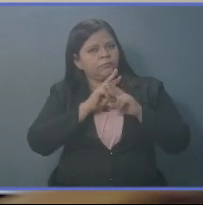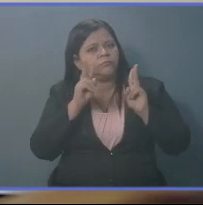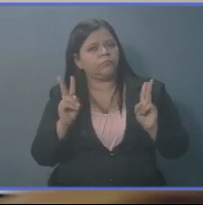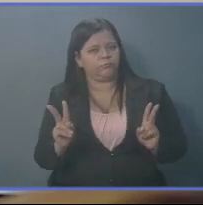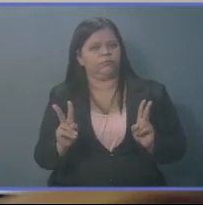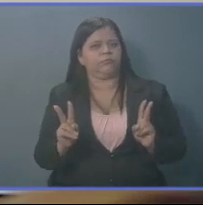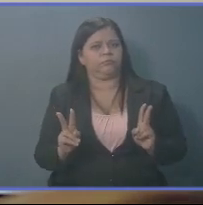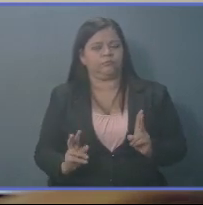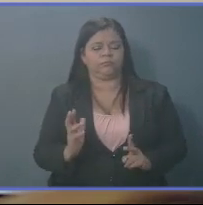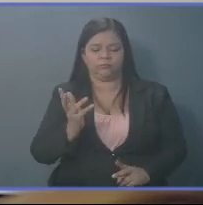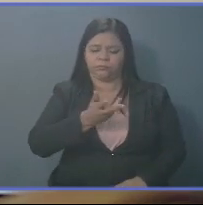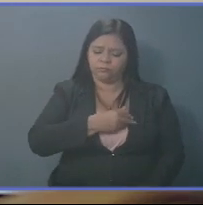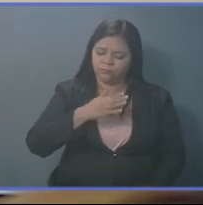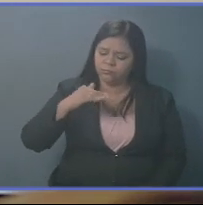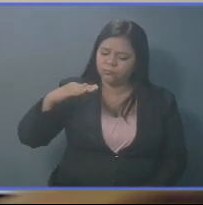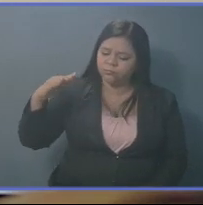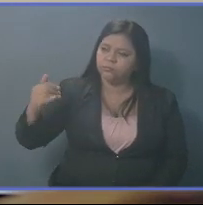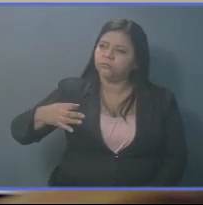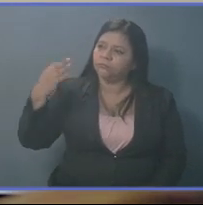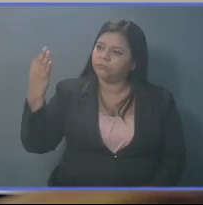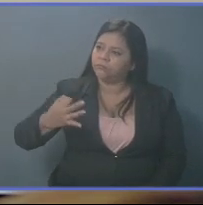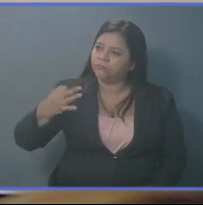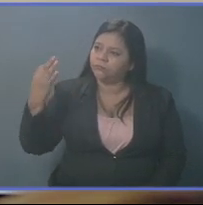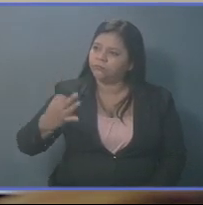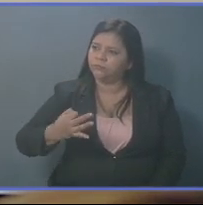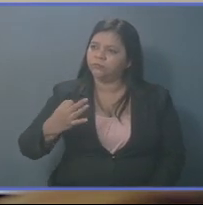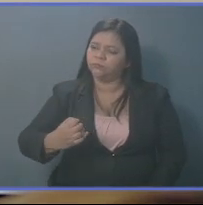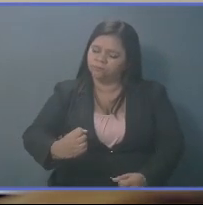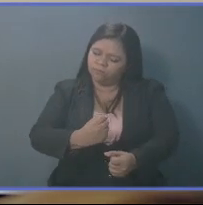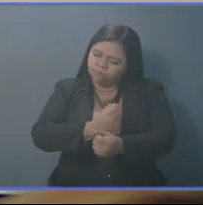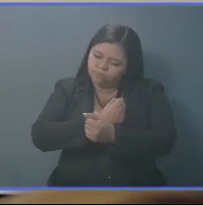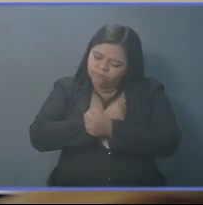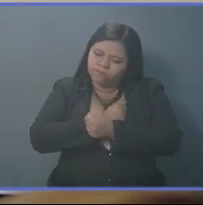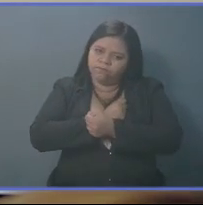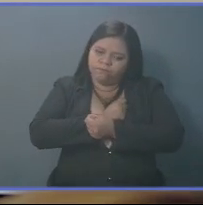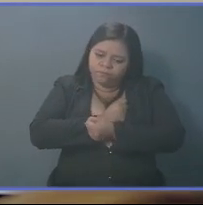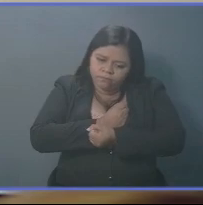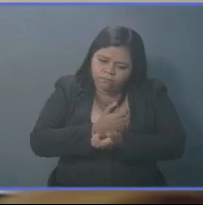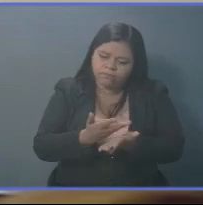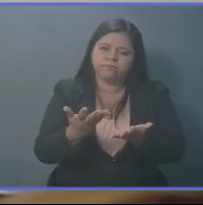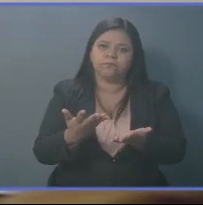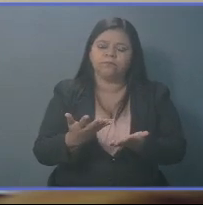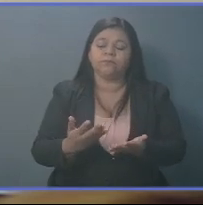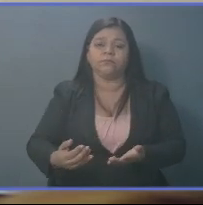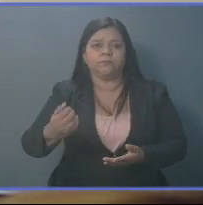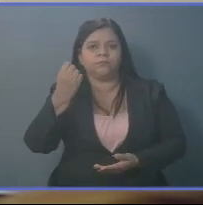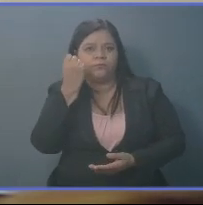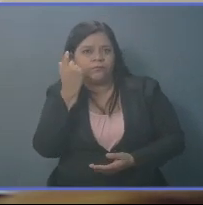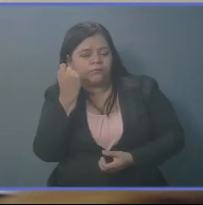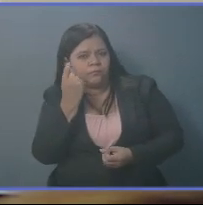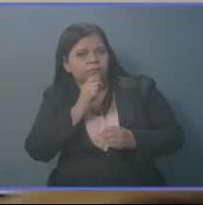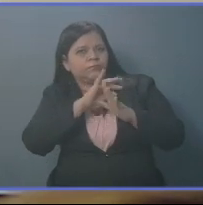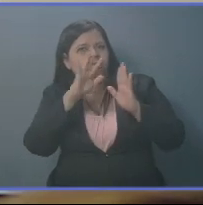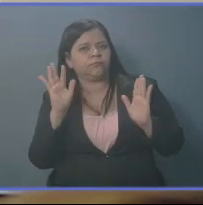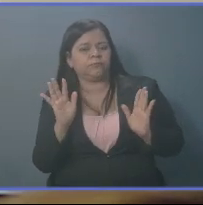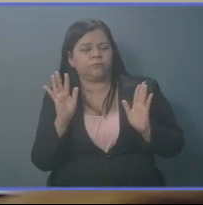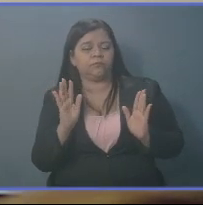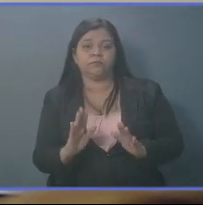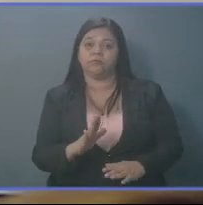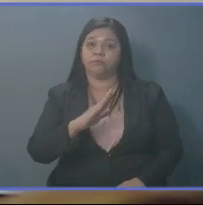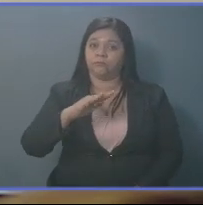El país necesita mucho amor, entendimiento. El país